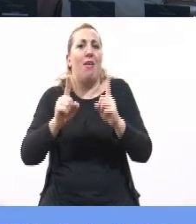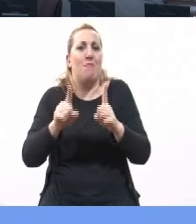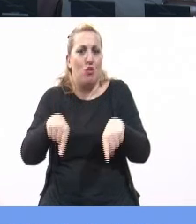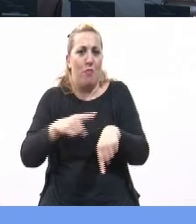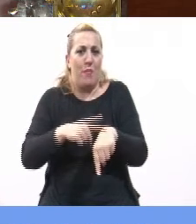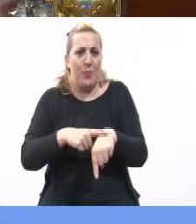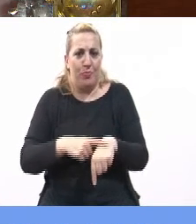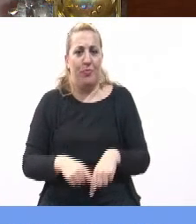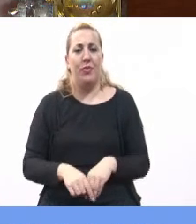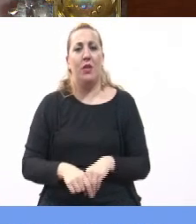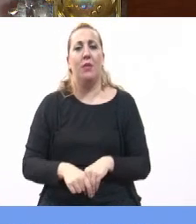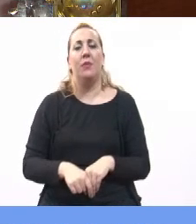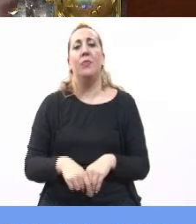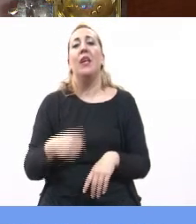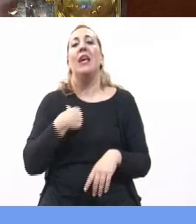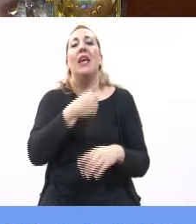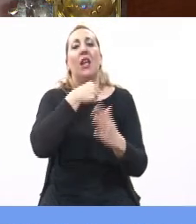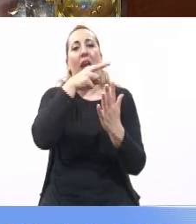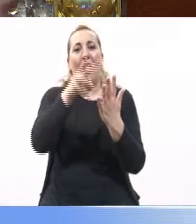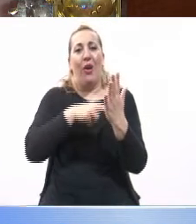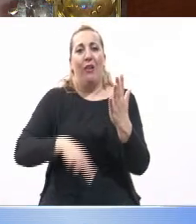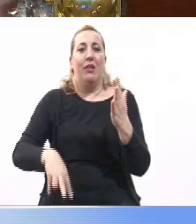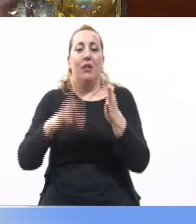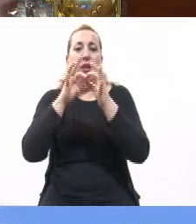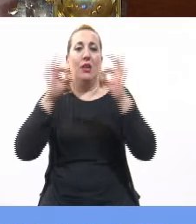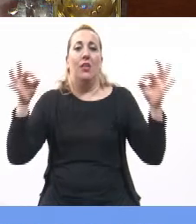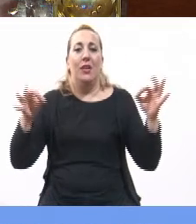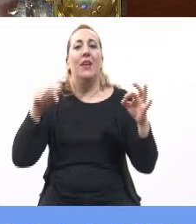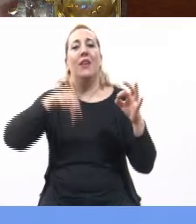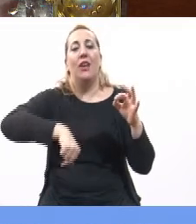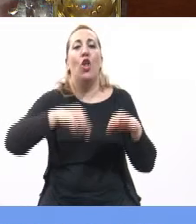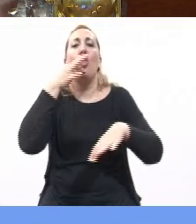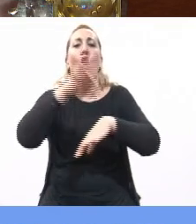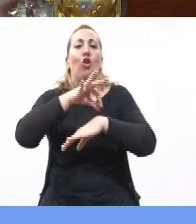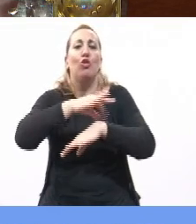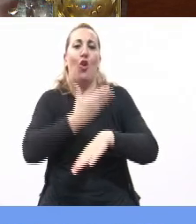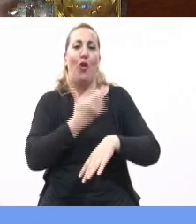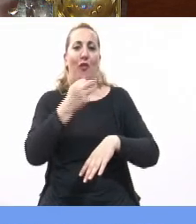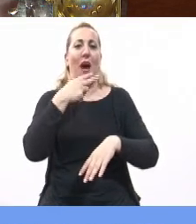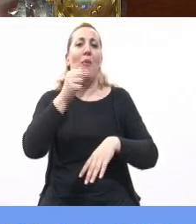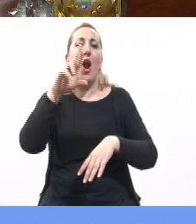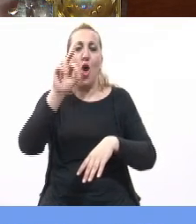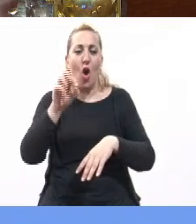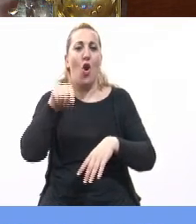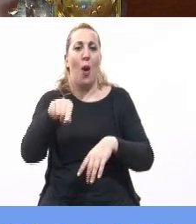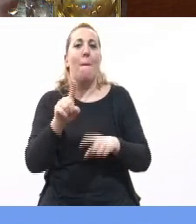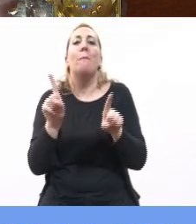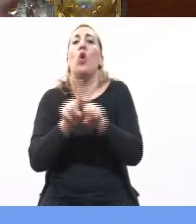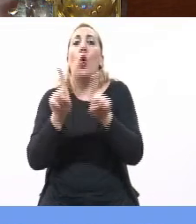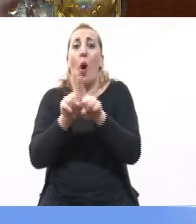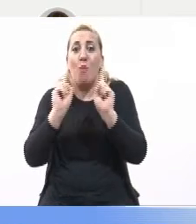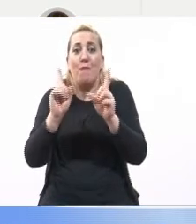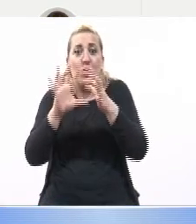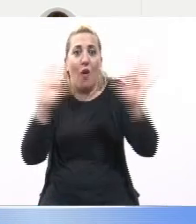Déjeme terminar mi alocución leyendo una frase del doctor Favaloro, que sin duda resume lo que hoy